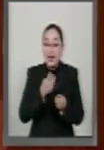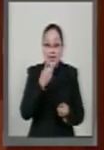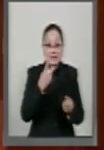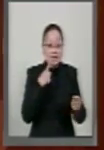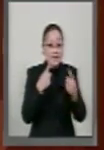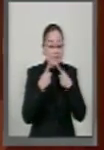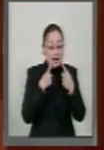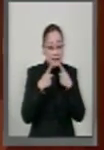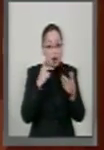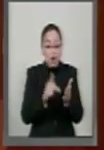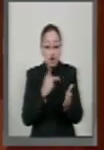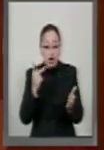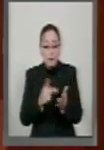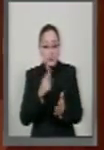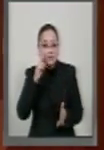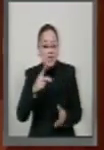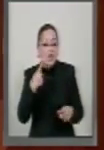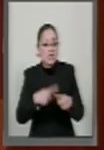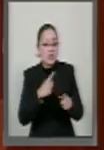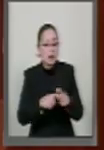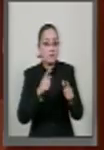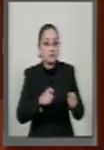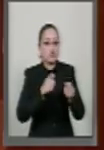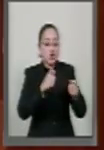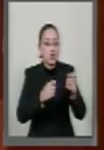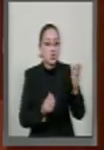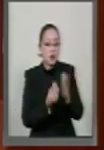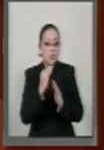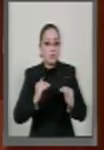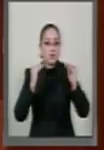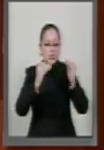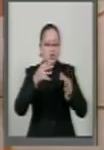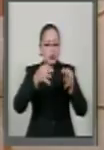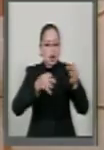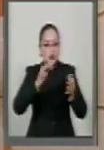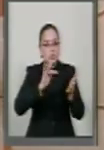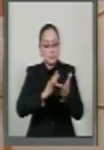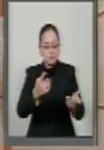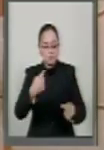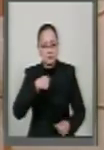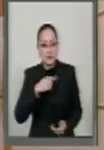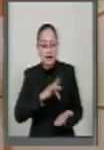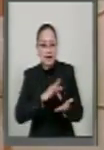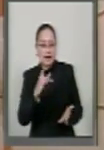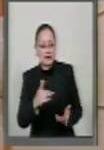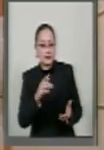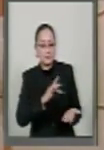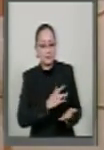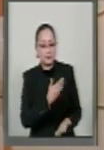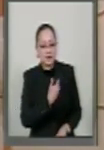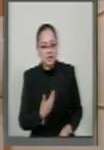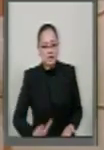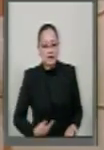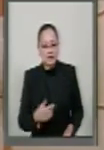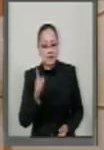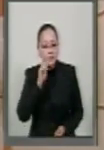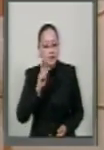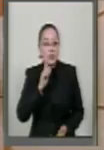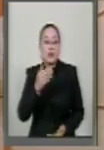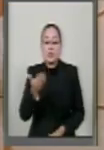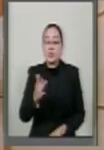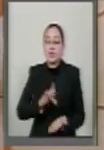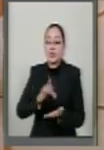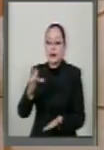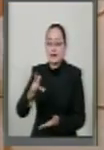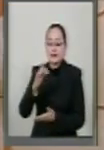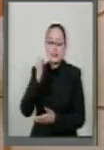respecto al nombramiento de los ministros de la Corte. Por su atención, muchas gracias. Es cuanto, Presidenta. Gracias, Senador Fernando